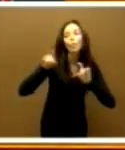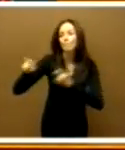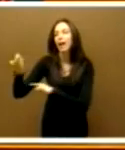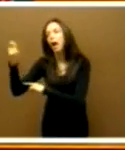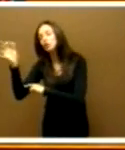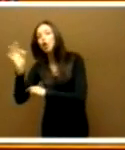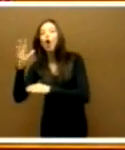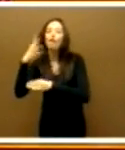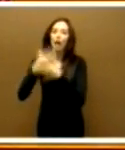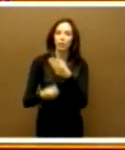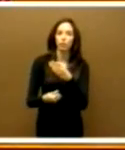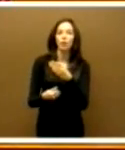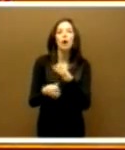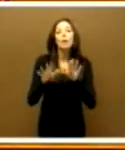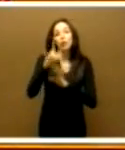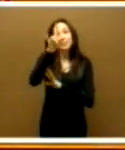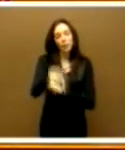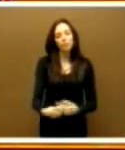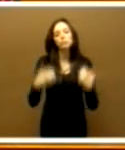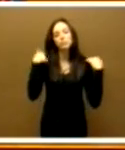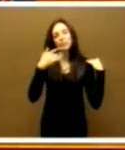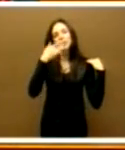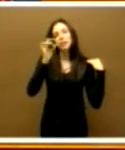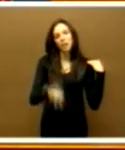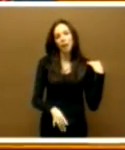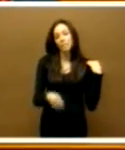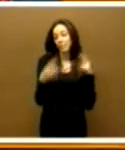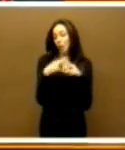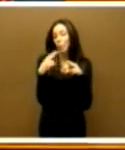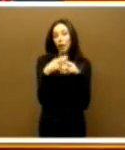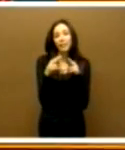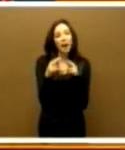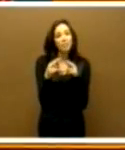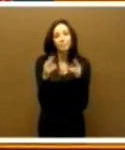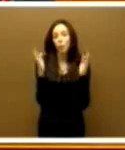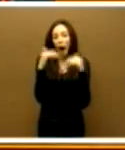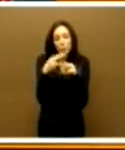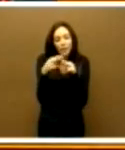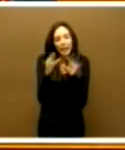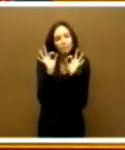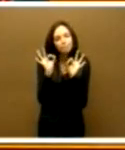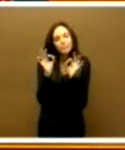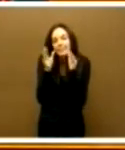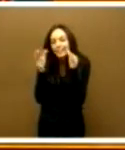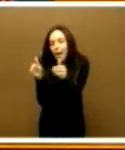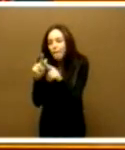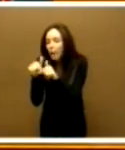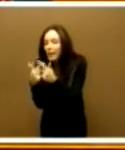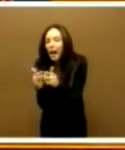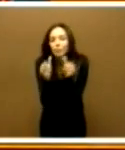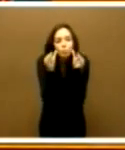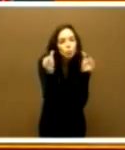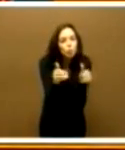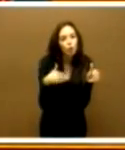consejera, es consecuencia de la falta de políticas dirigidas a la familia, de políticas dirigidas a la conciliación,